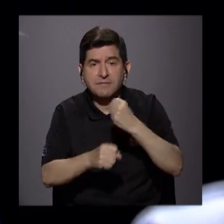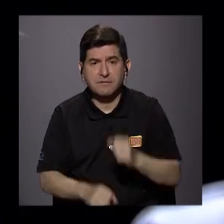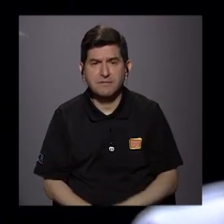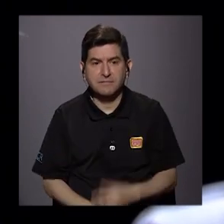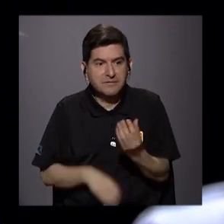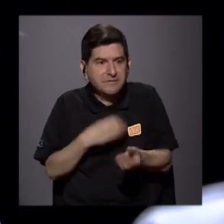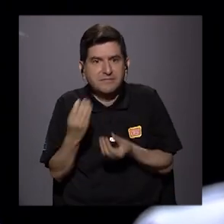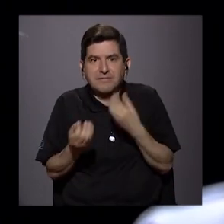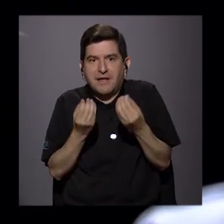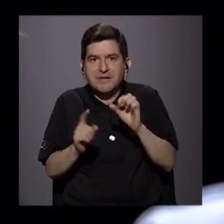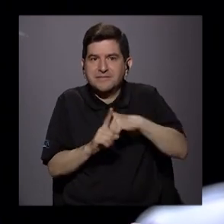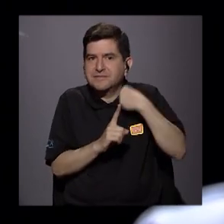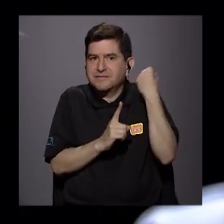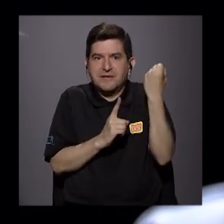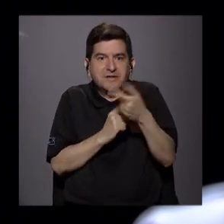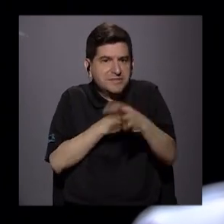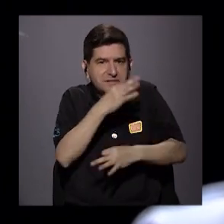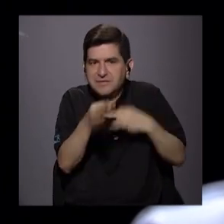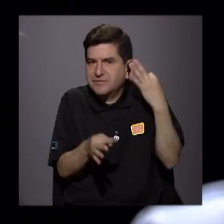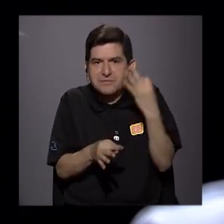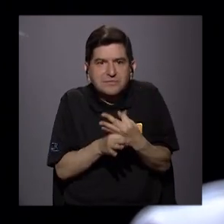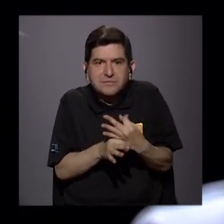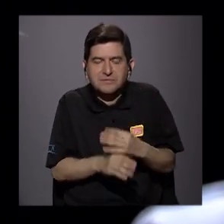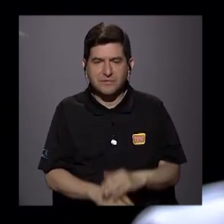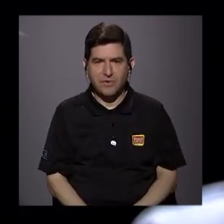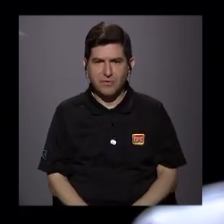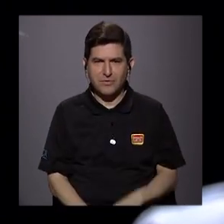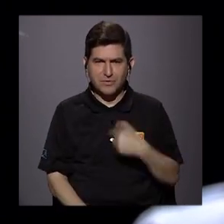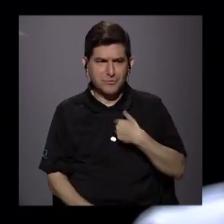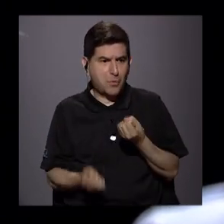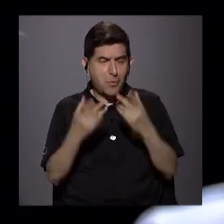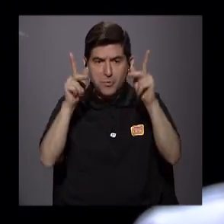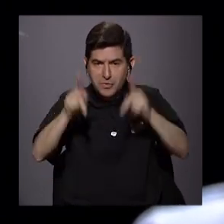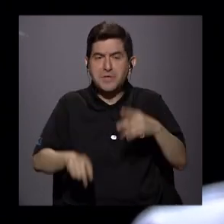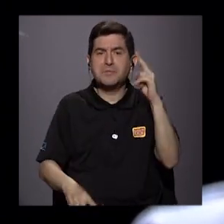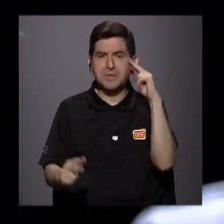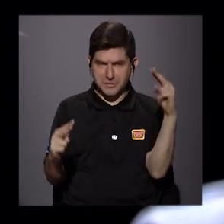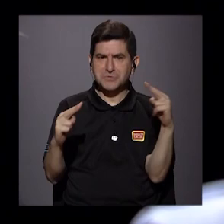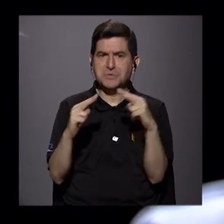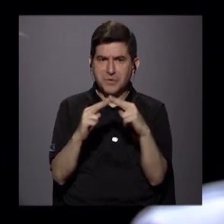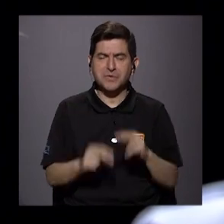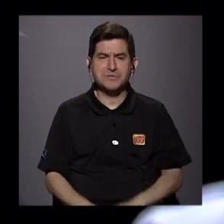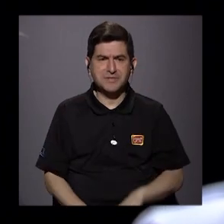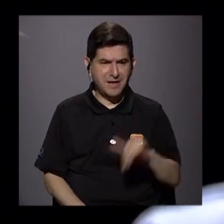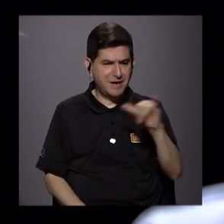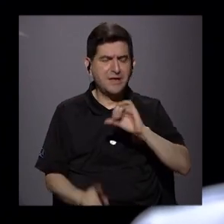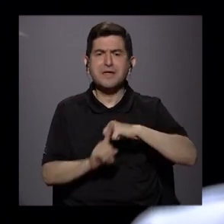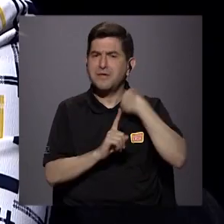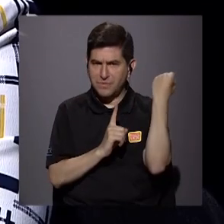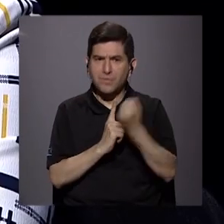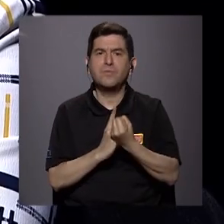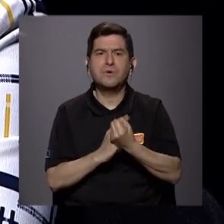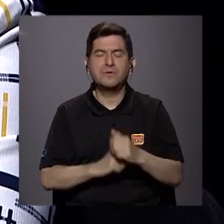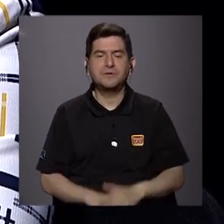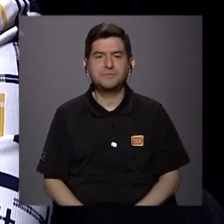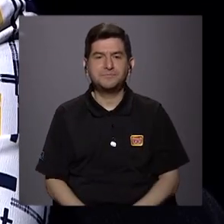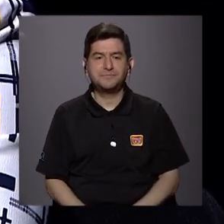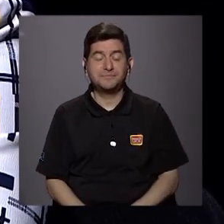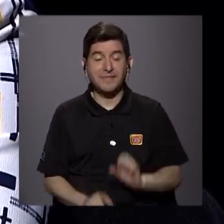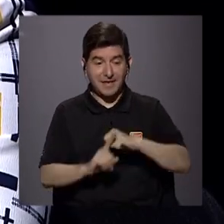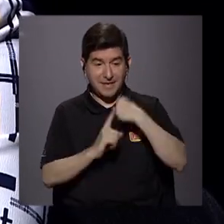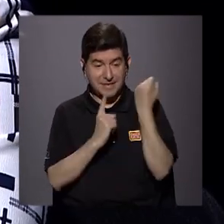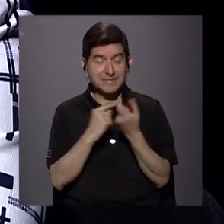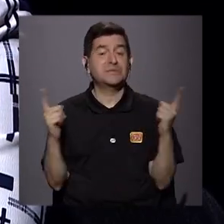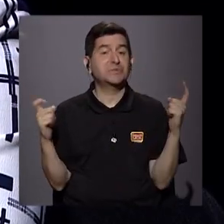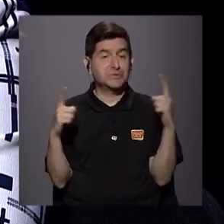¿Qué se puede hacer ante un panorama así? Porque tengo muchas personas que conozco que están enfrentando esas situaciones. Sí, es una